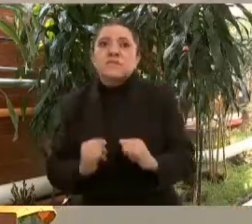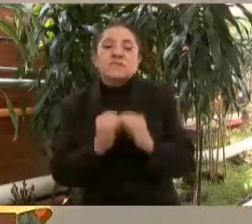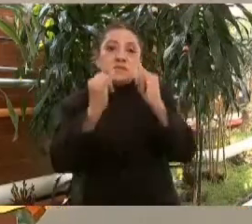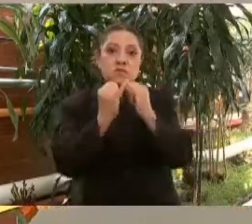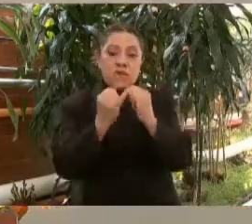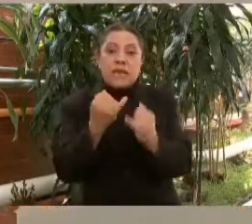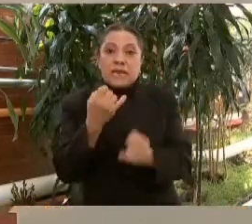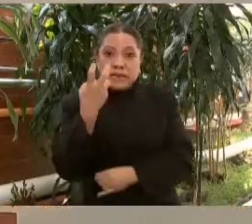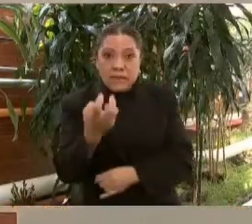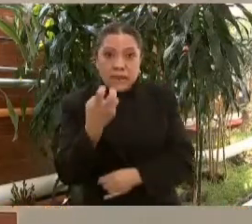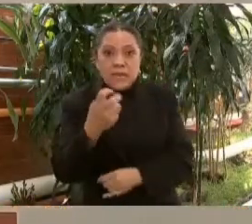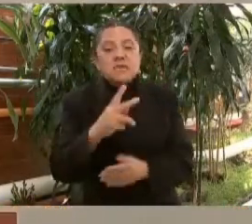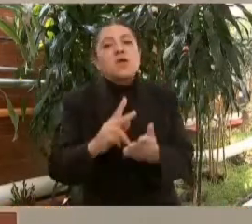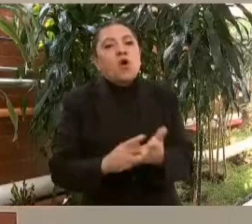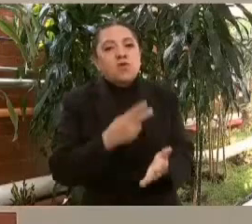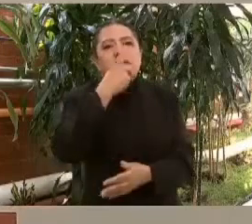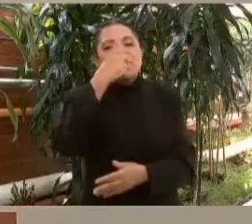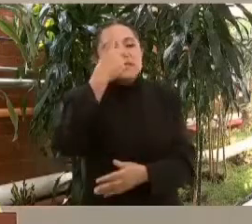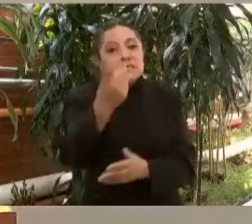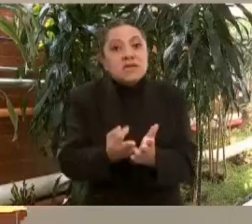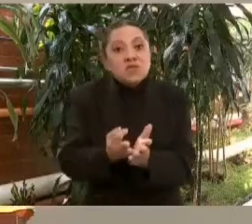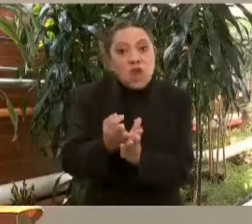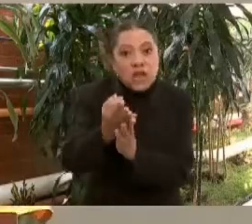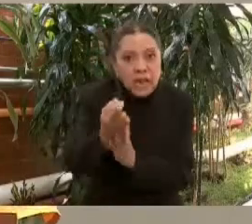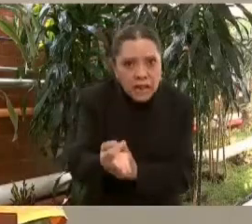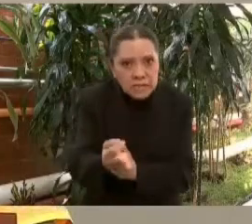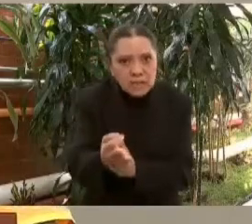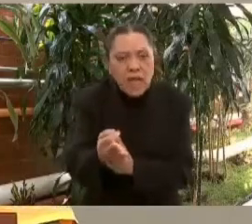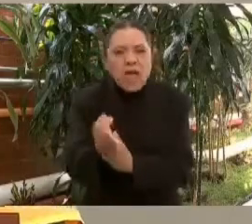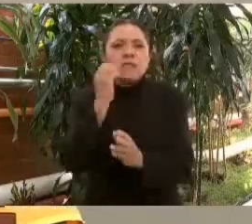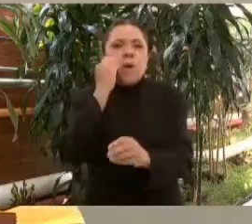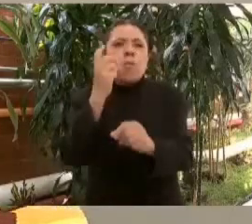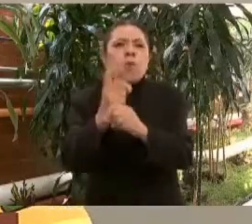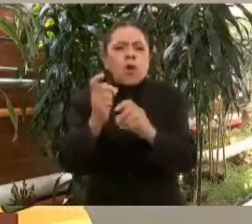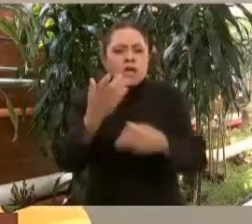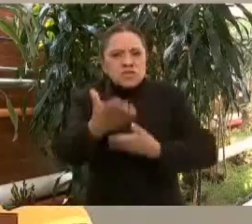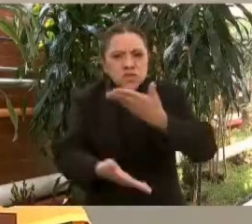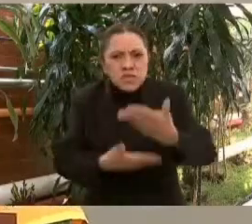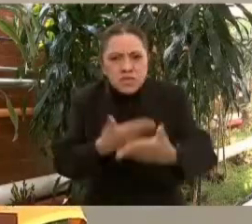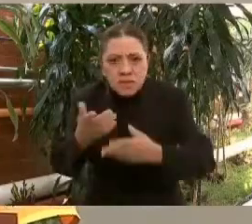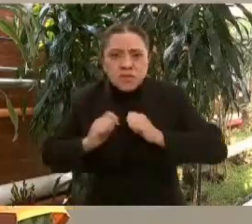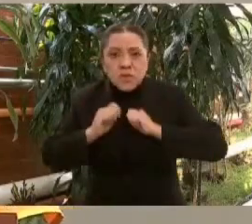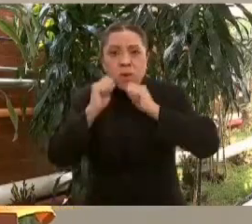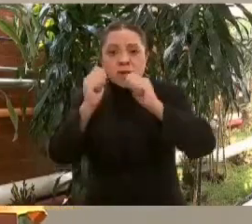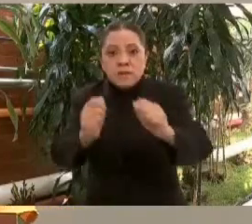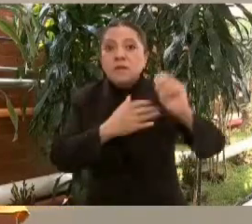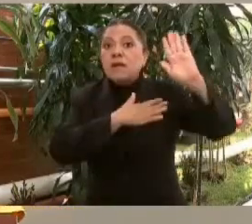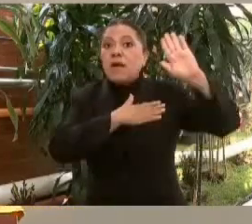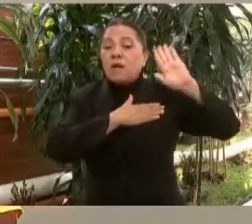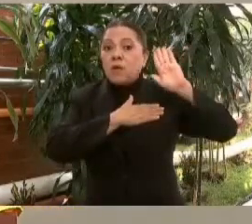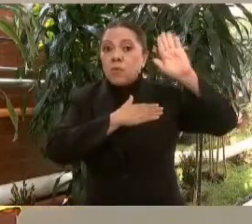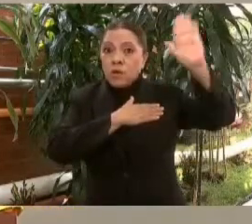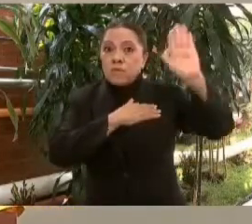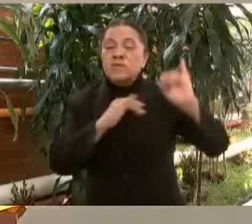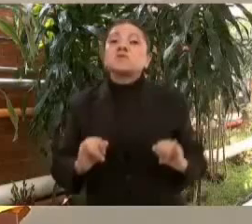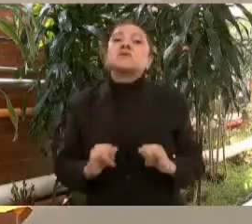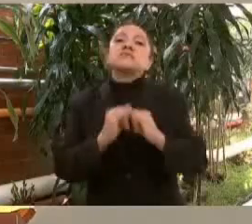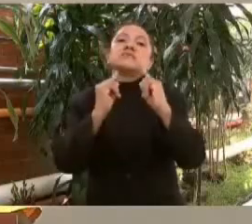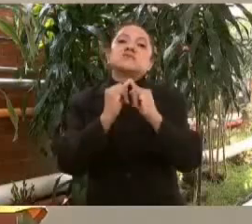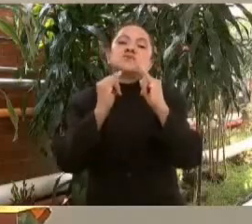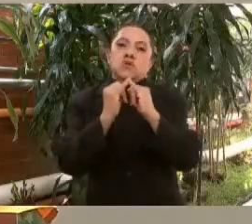reiterando que la lealtad, vocación de servicio, entrega, compromiso institucional y